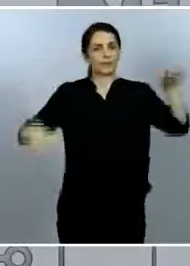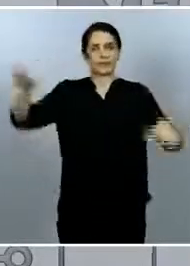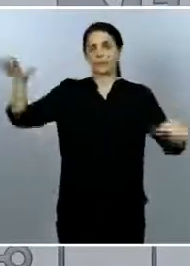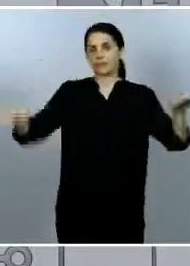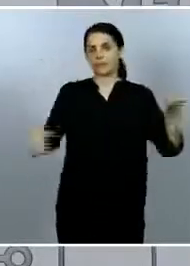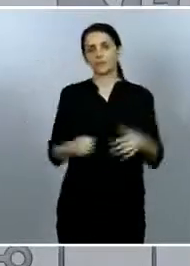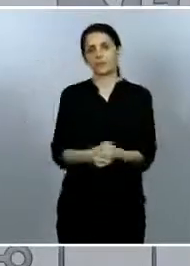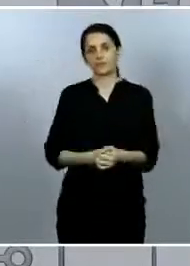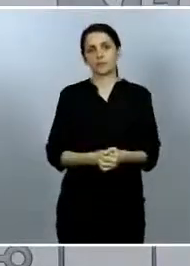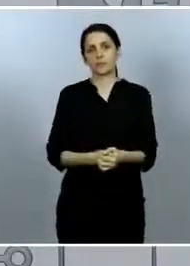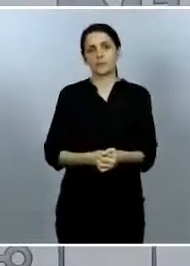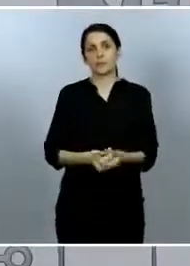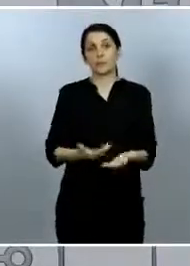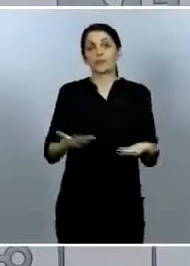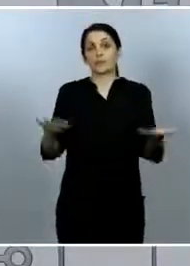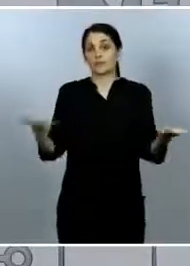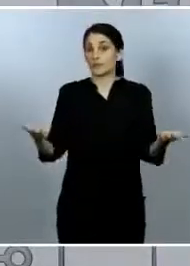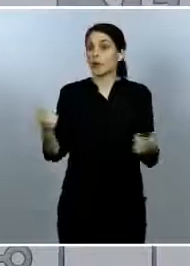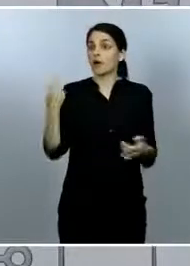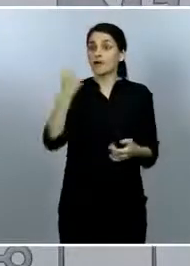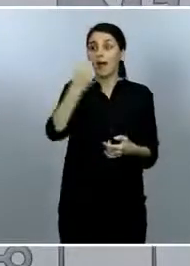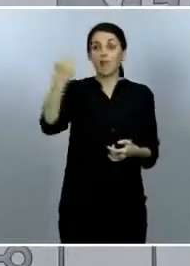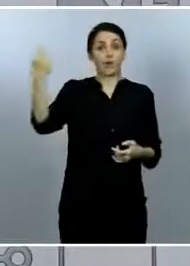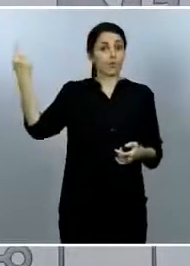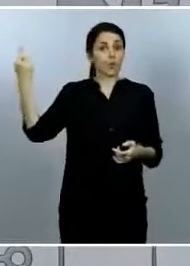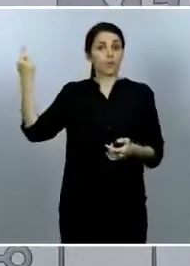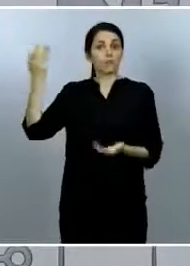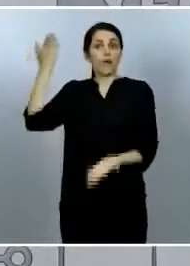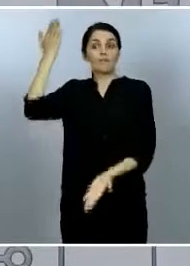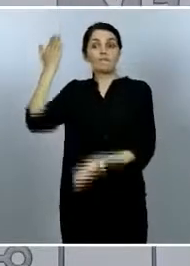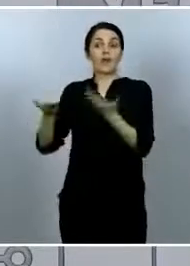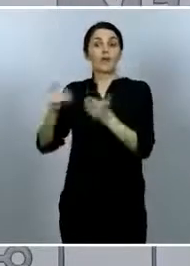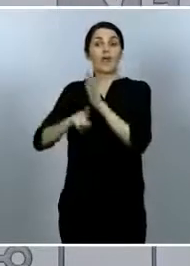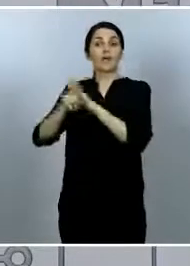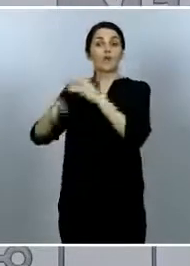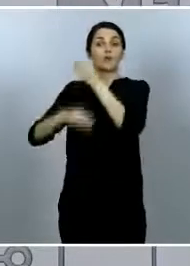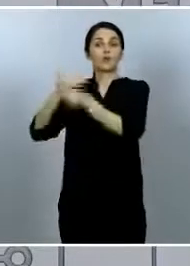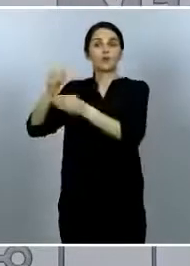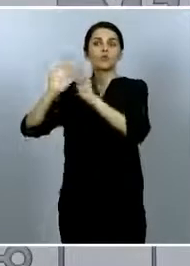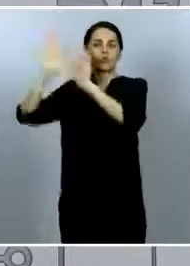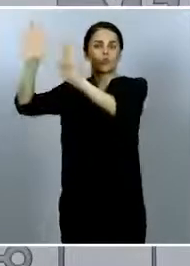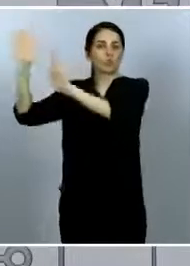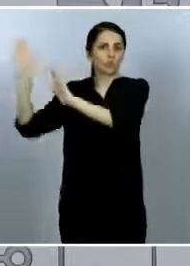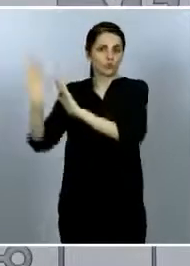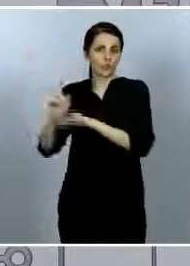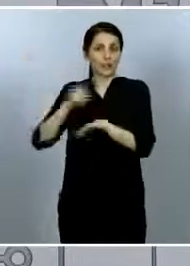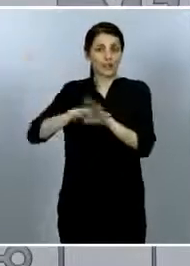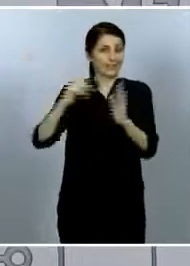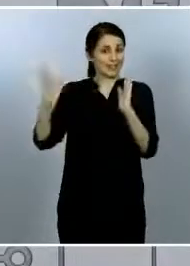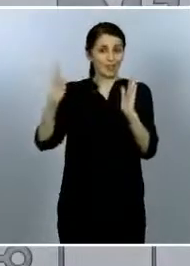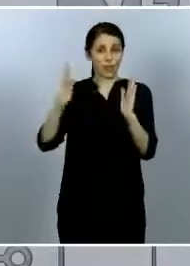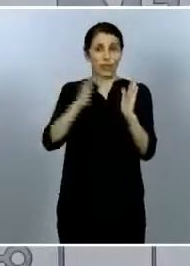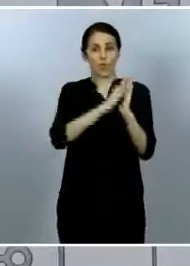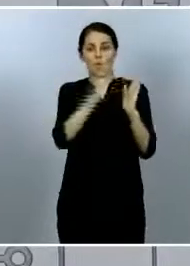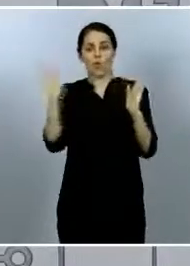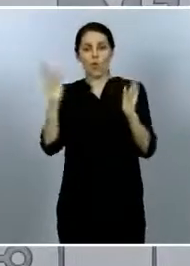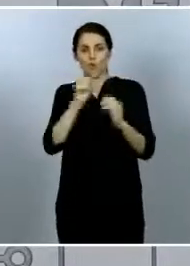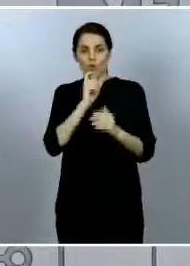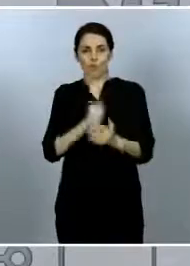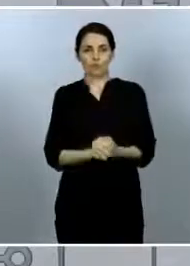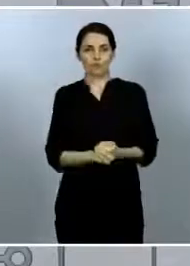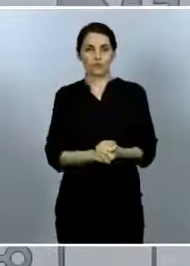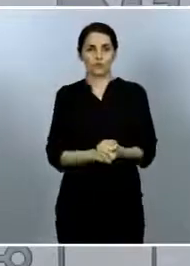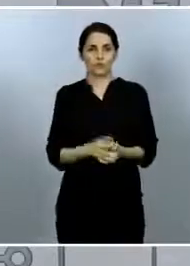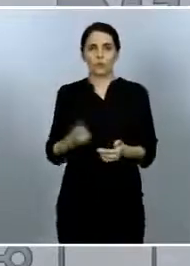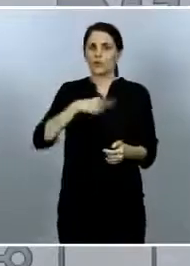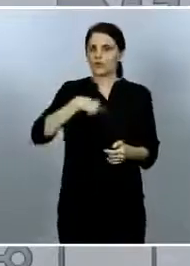sirve para valorar cómo evoluciona la epidemia en el tiempo que es uno de los factores clave nosotros sabemos que no hemos detectado todos nuestros